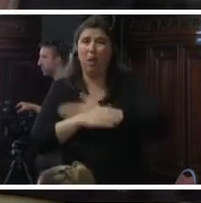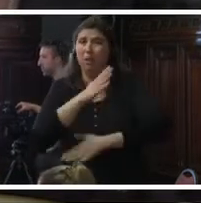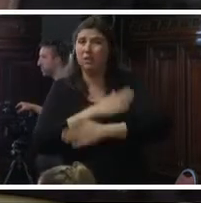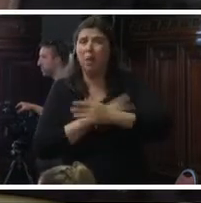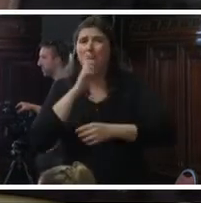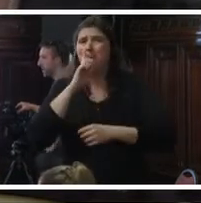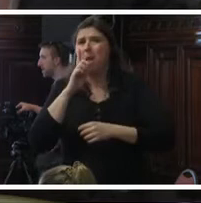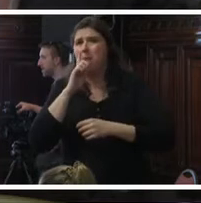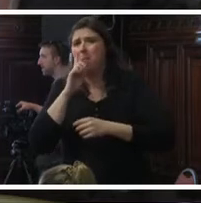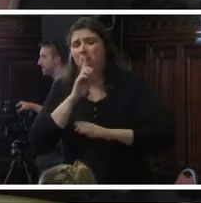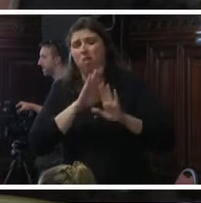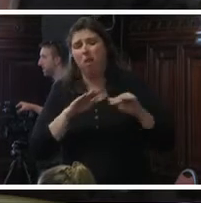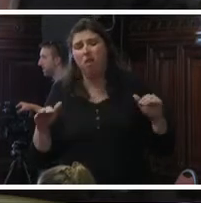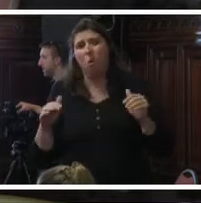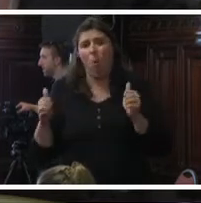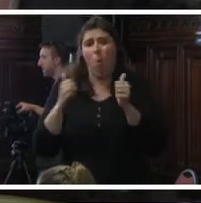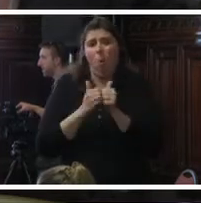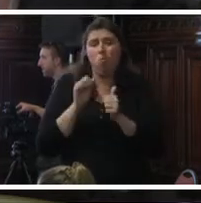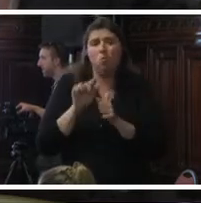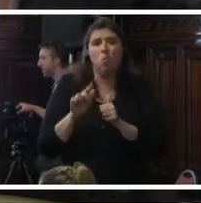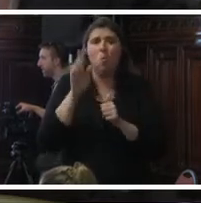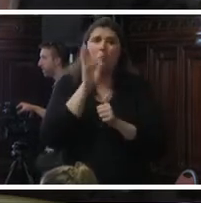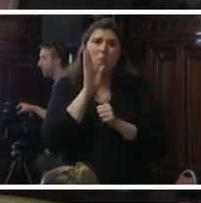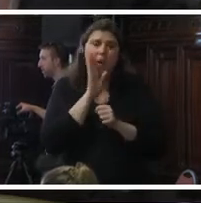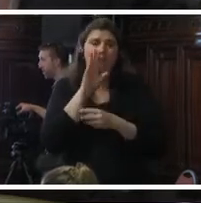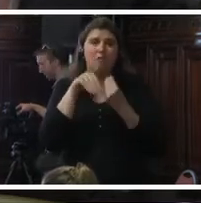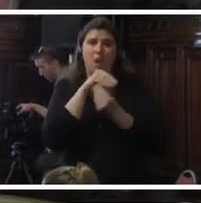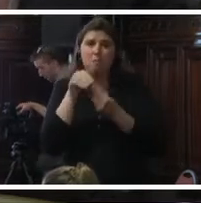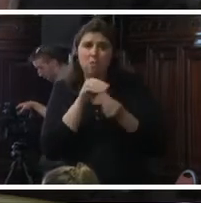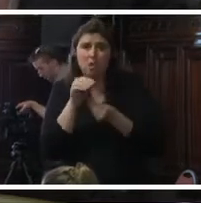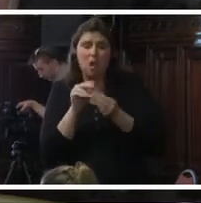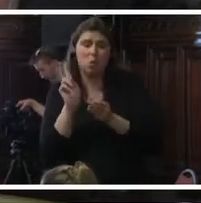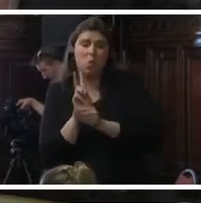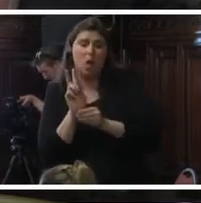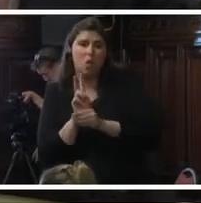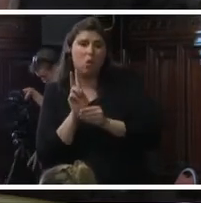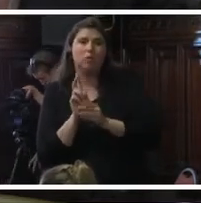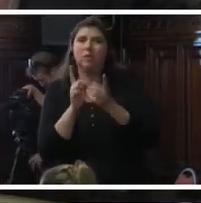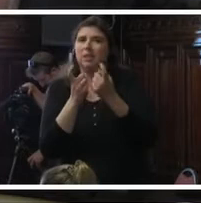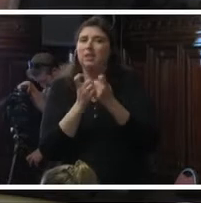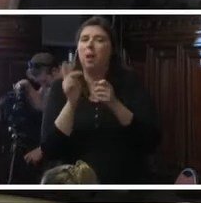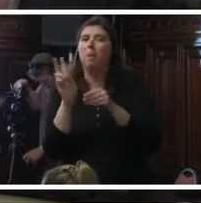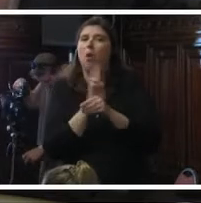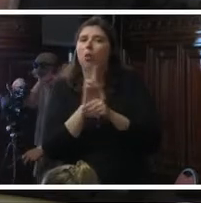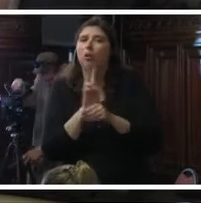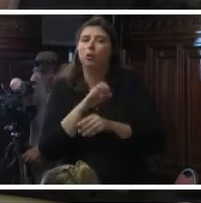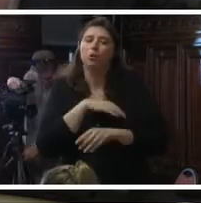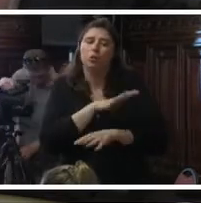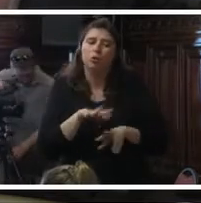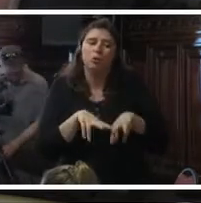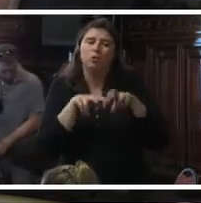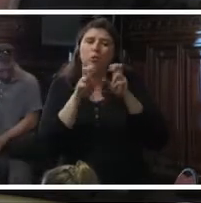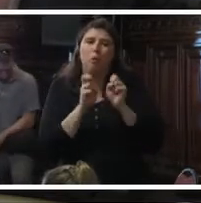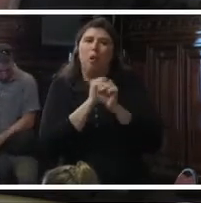niños que ahora junto con sus madres, familias y cuidadores requieren ajustes razonables y protección social para su debido desarrollo